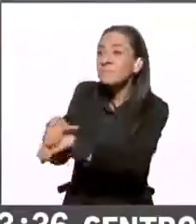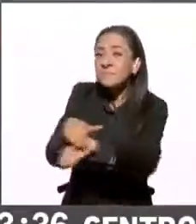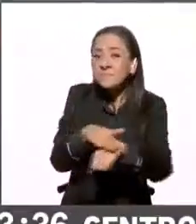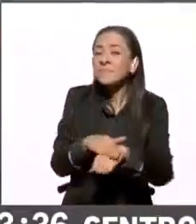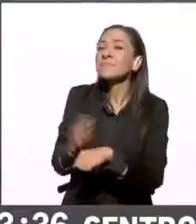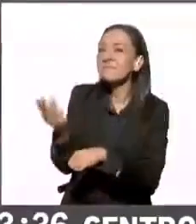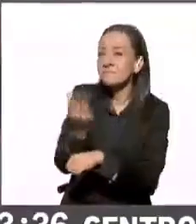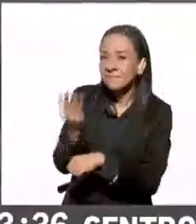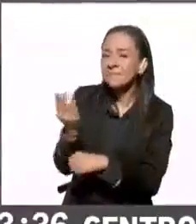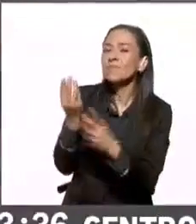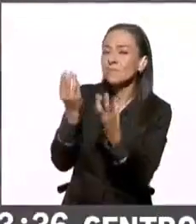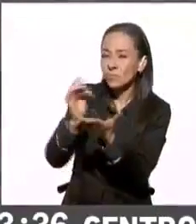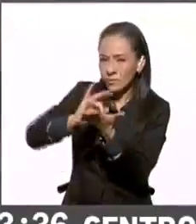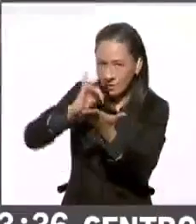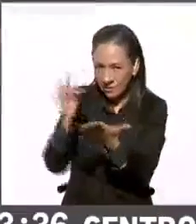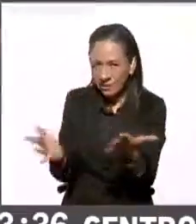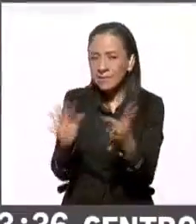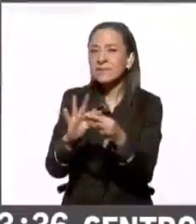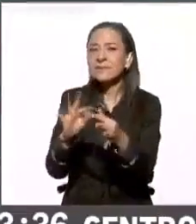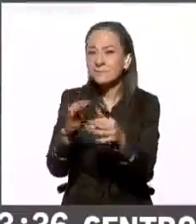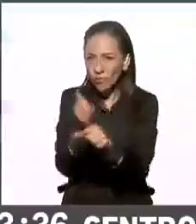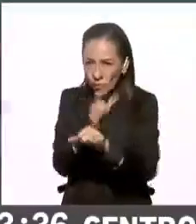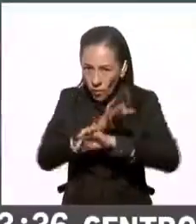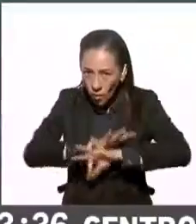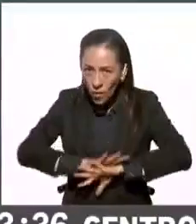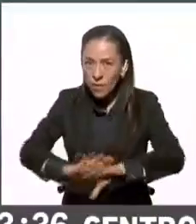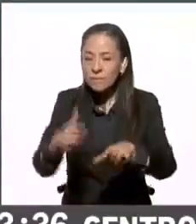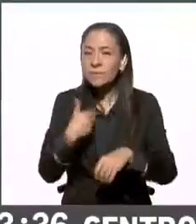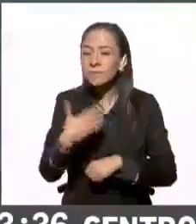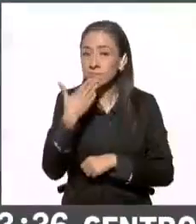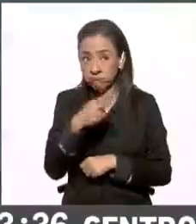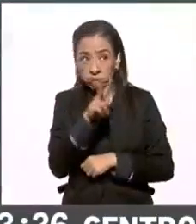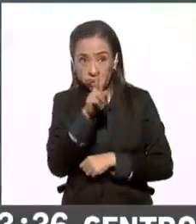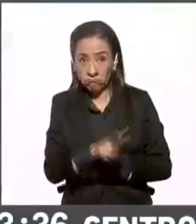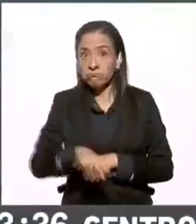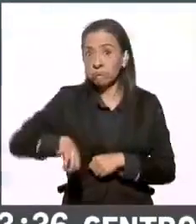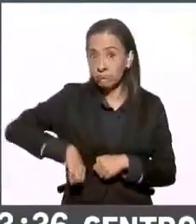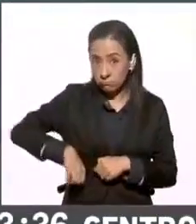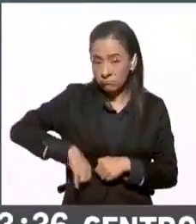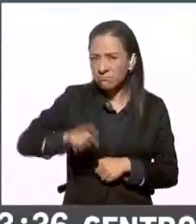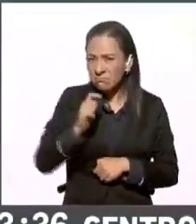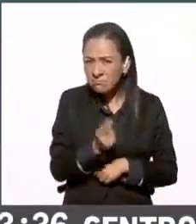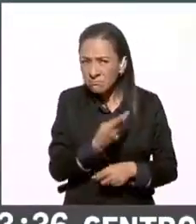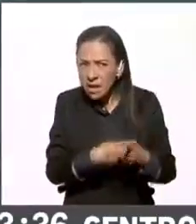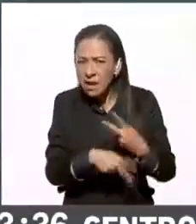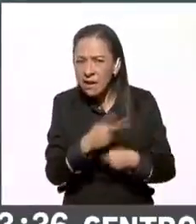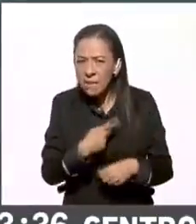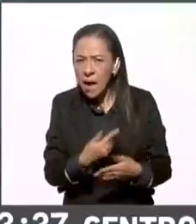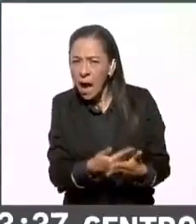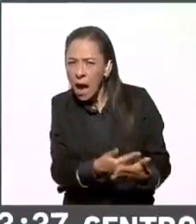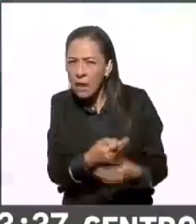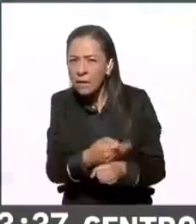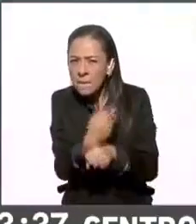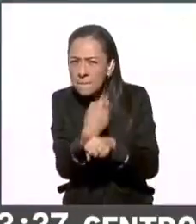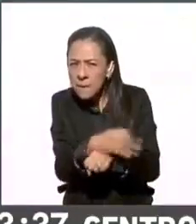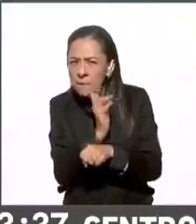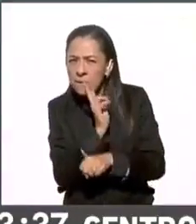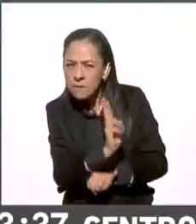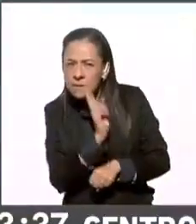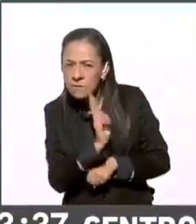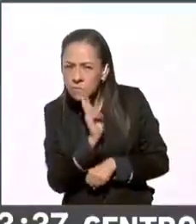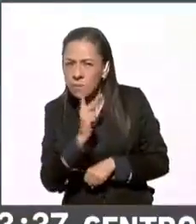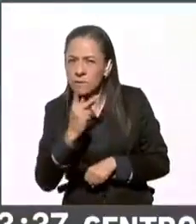muchísimas gracias por esta información que nos están brindando. Muy interesante estos resultados preliminares. Sin duda vamos a estar